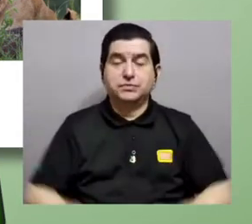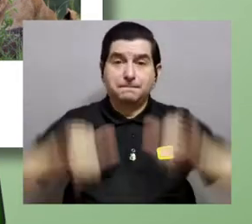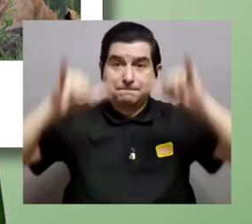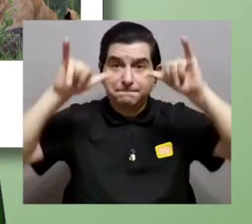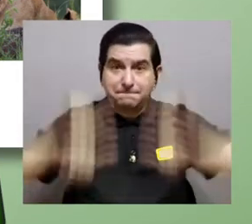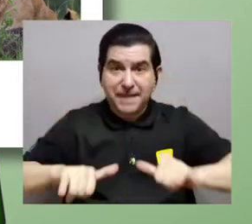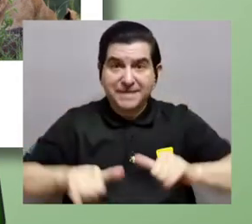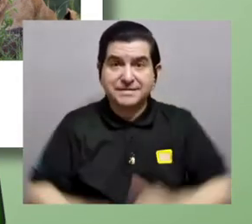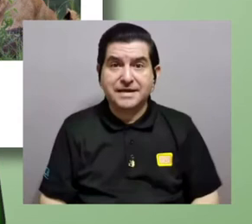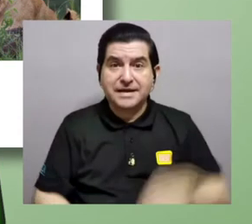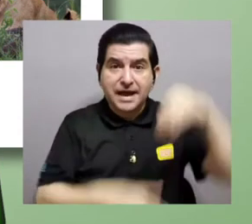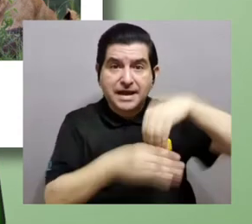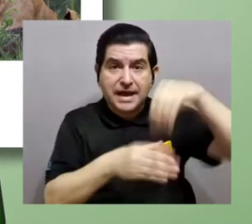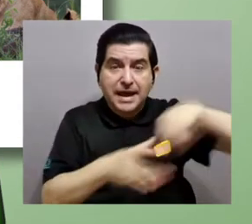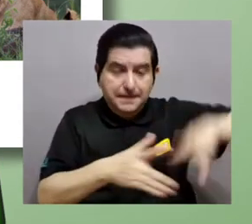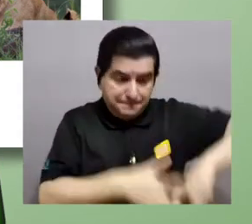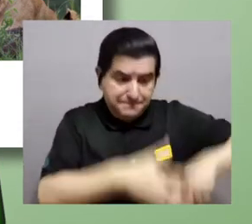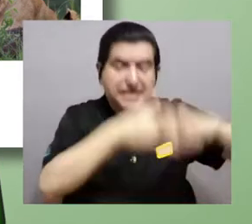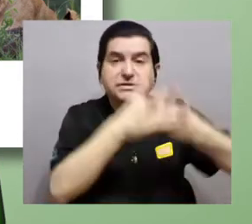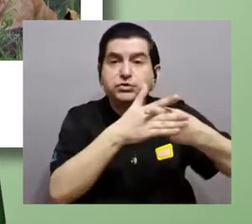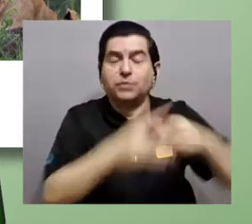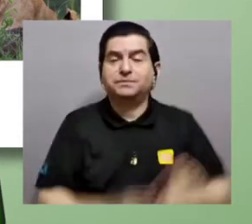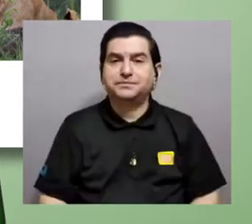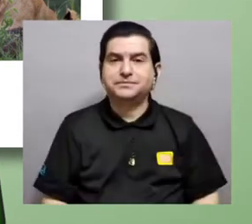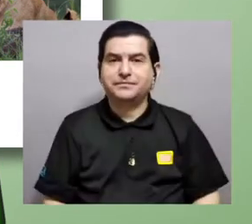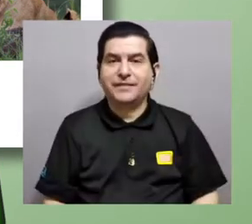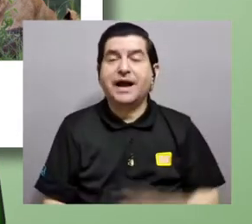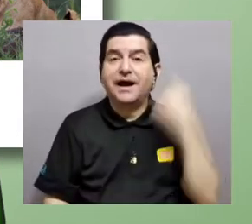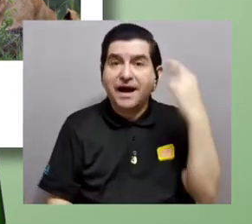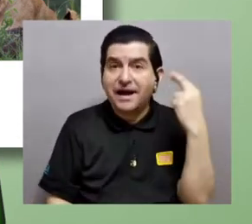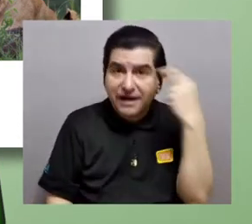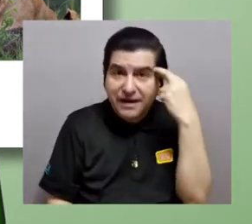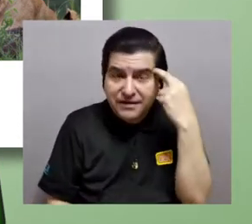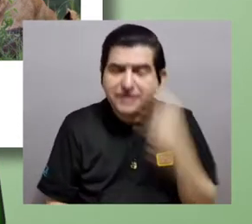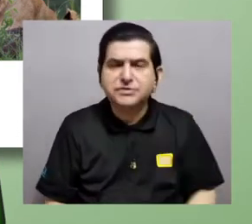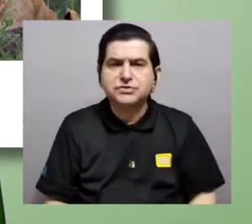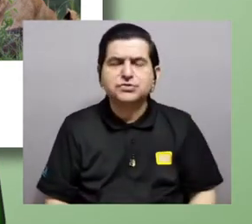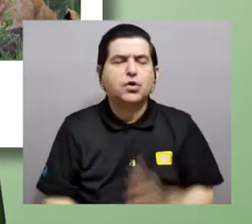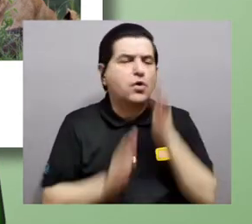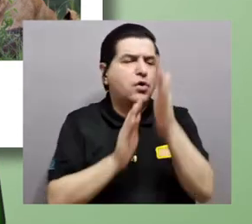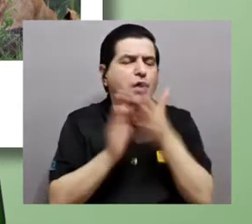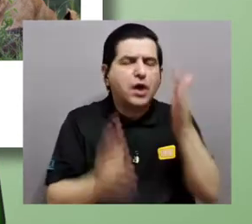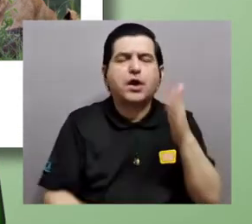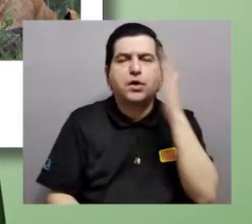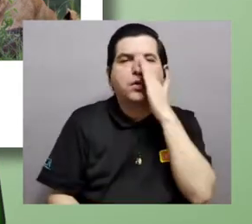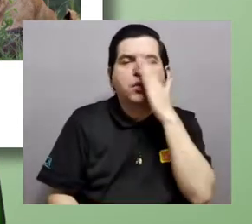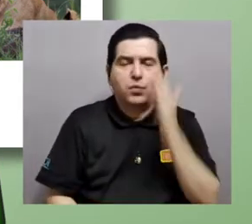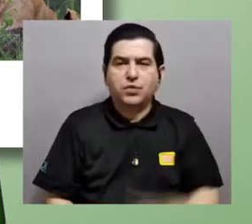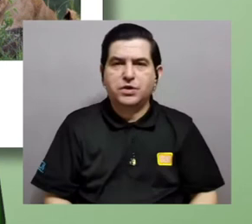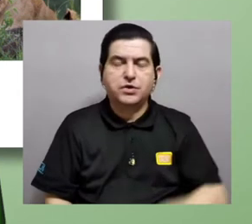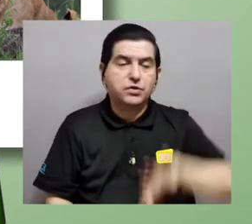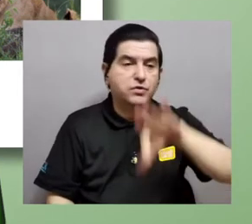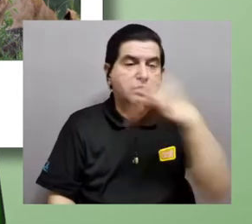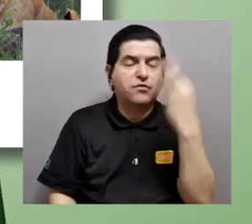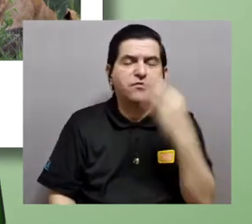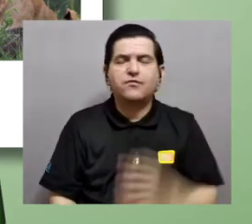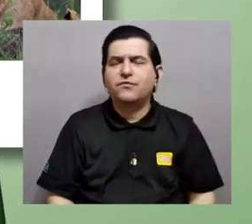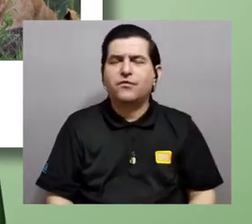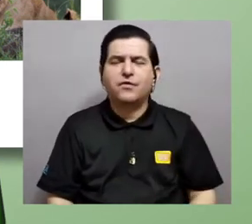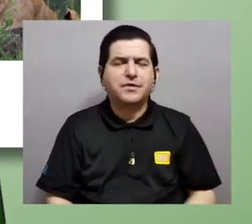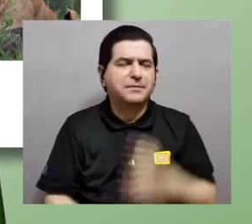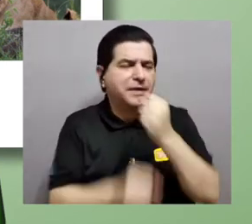esta inversión inicial. Y esta es la razón por la que el cuido materno, es decir, una forma muy elaborada